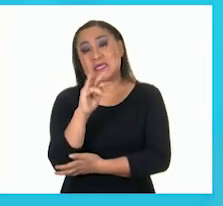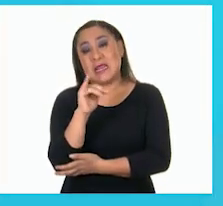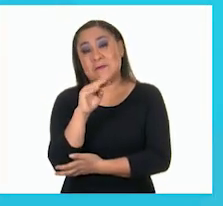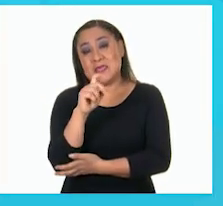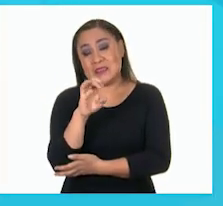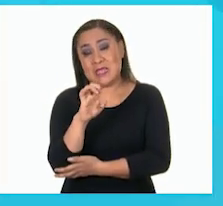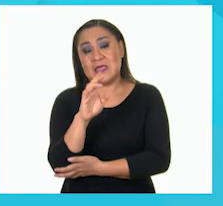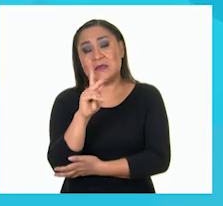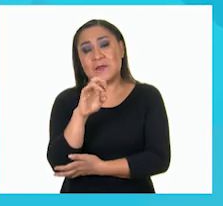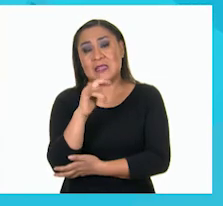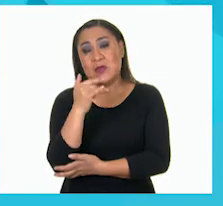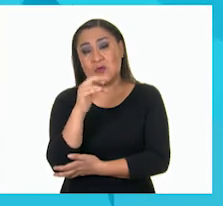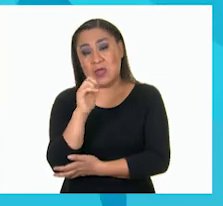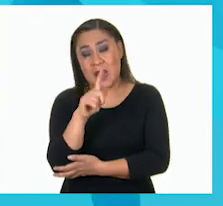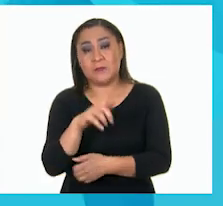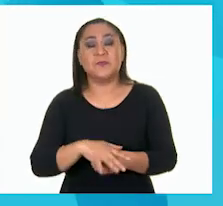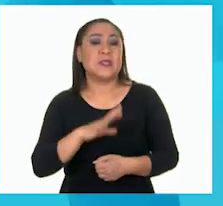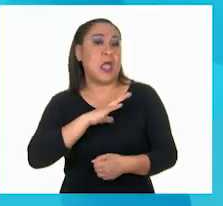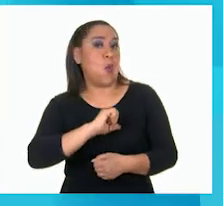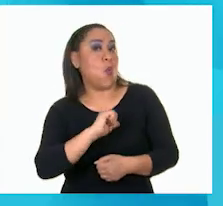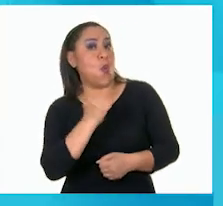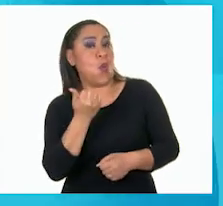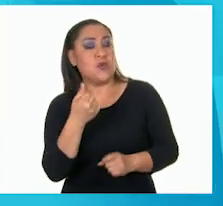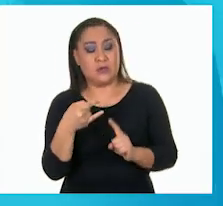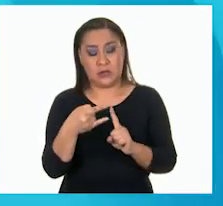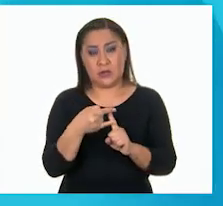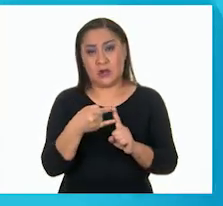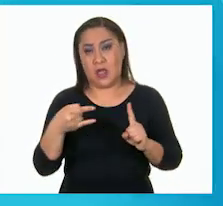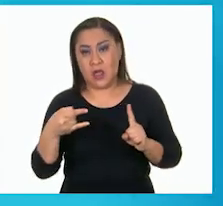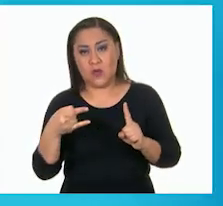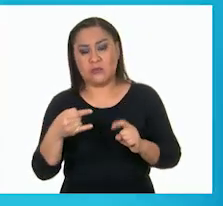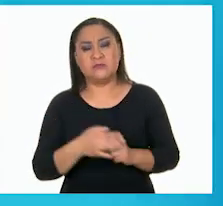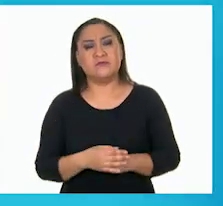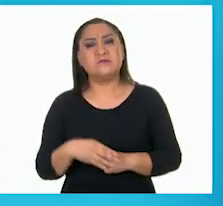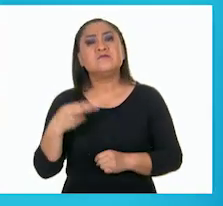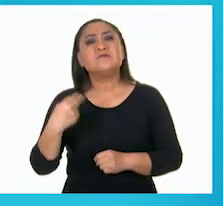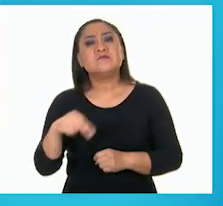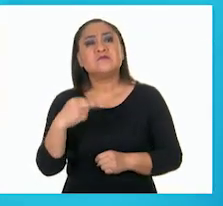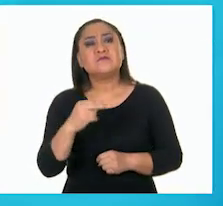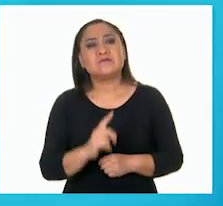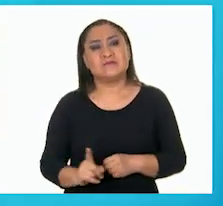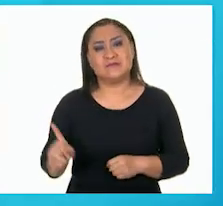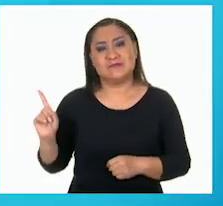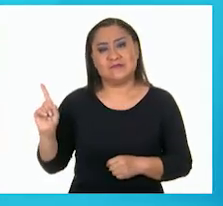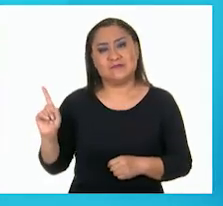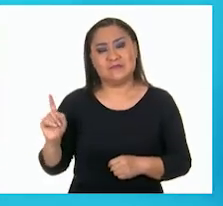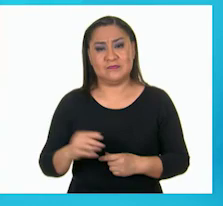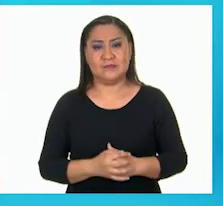La siguiente pirámide tiene como base un rectángulo. Y se llama... Pirámide rectangular.